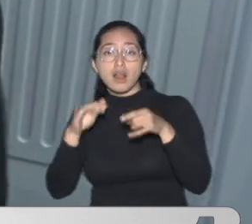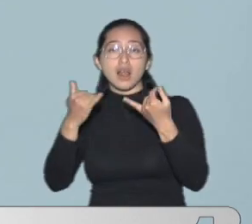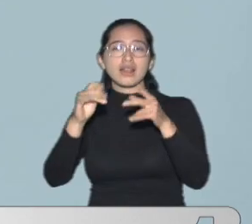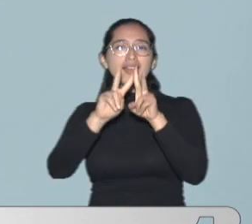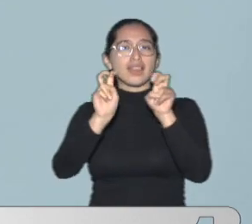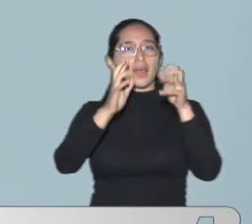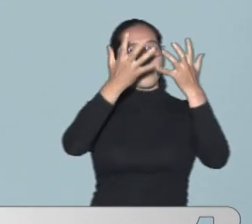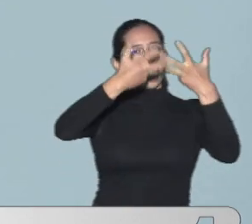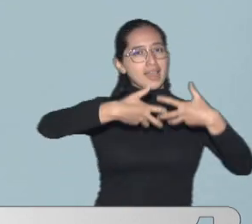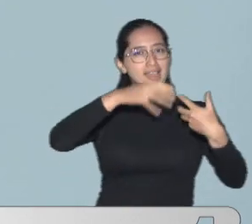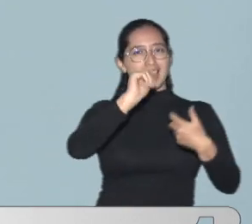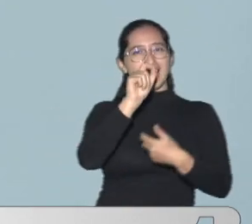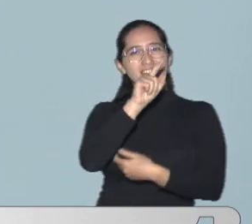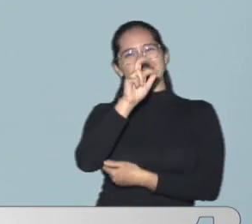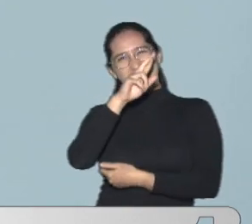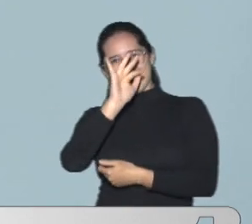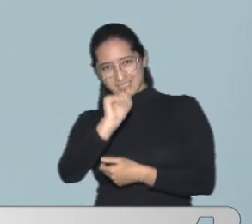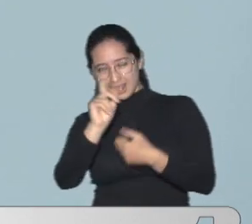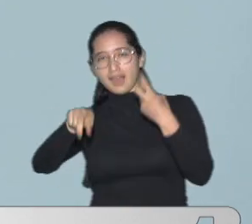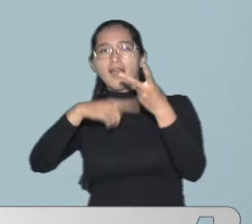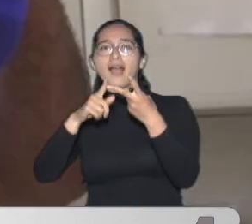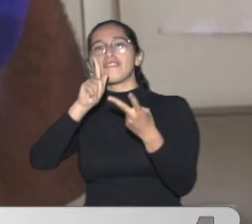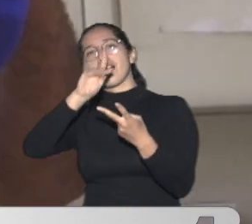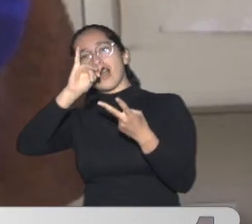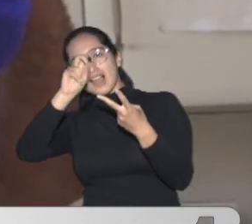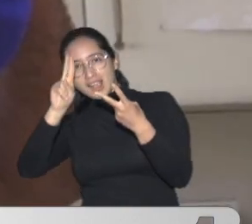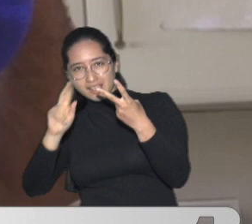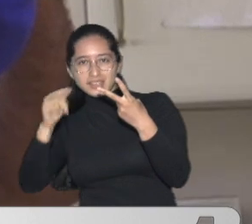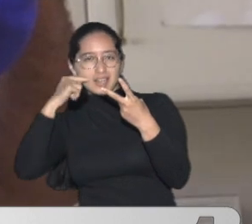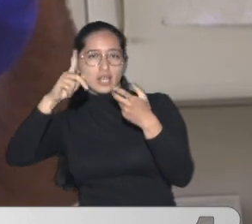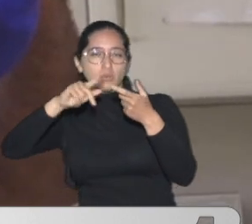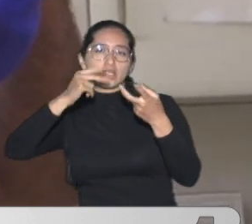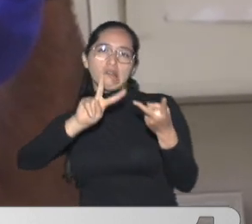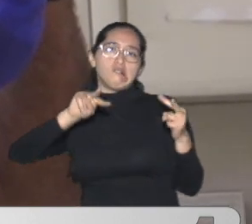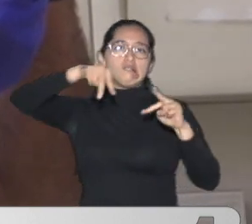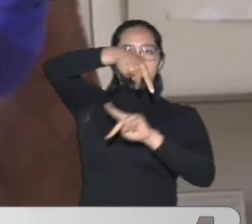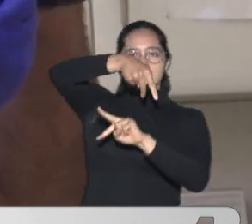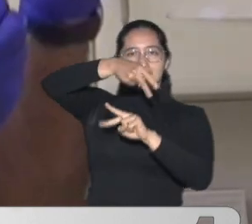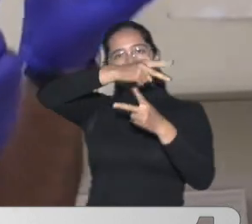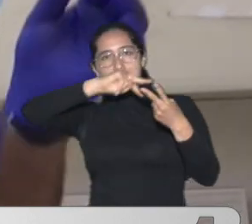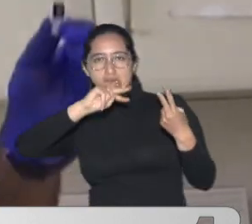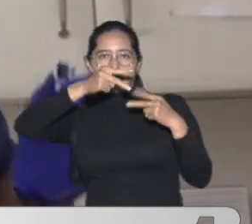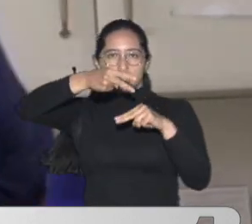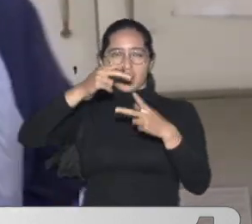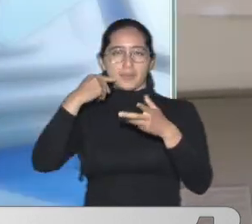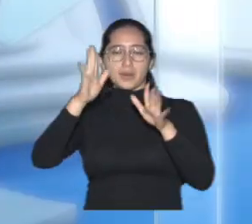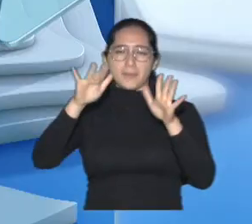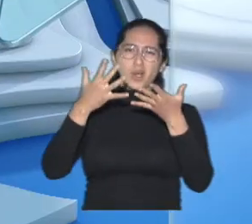AstraZeneca Seguido del de Pfizer Y viceversa Con un espacio De tiempo Entre ambos De 12 semanas